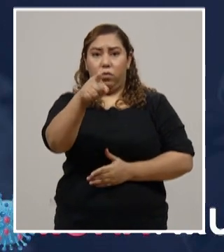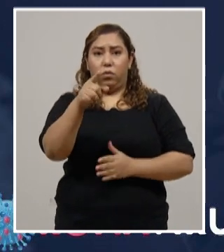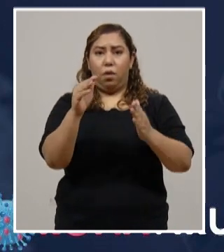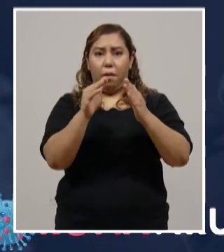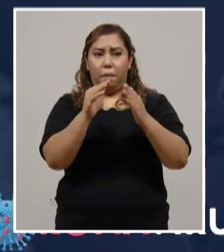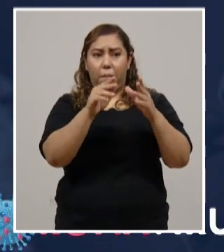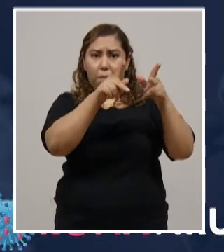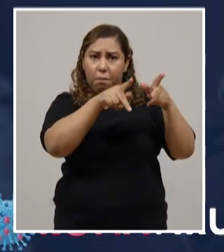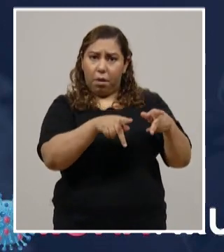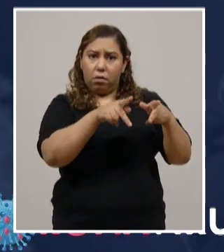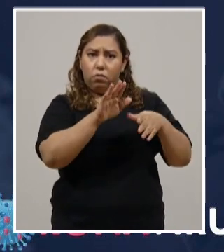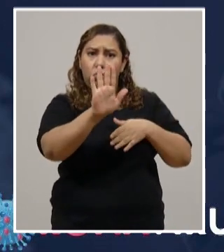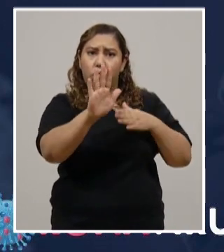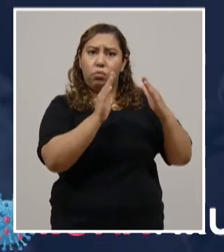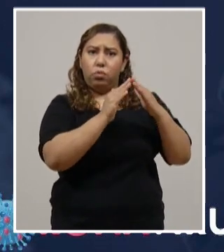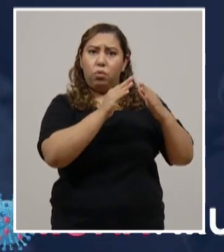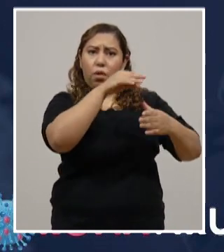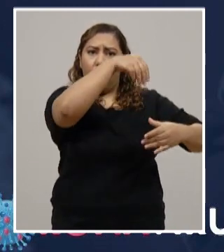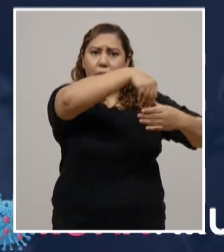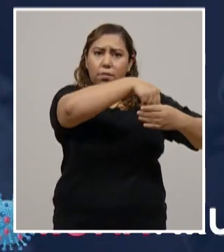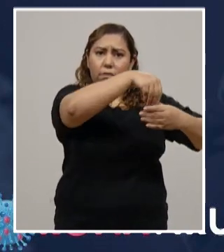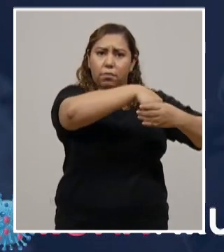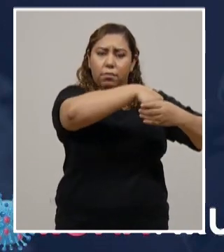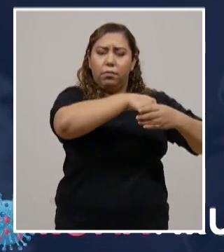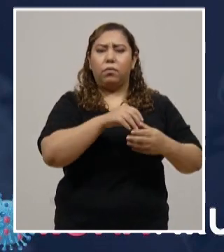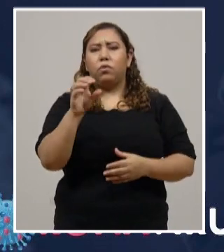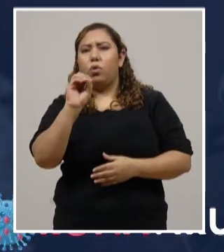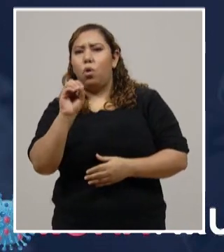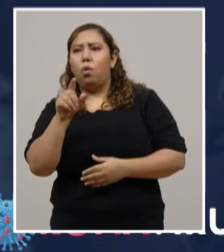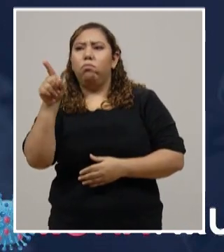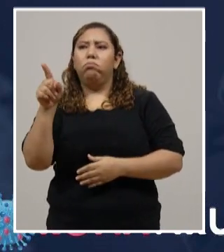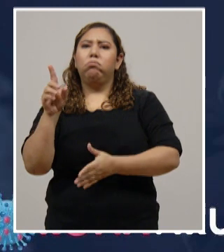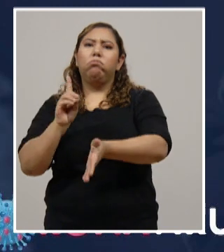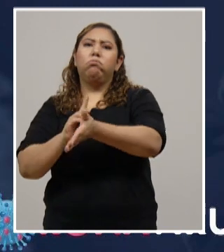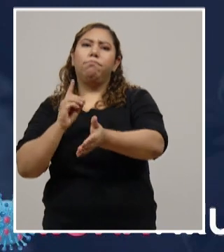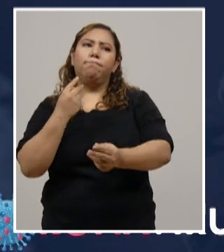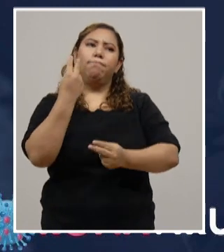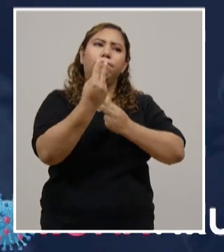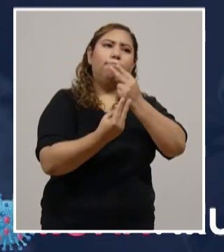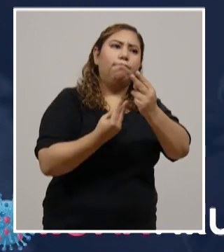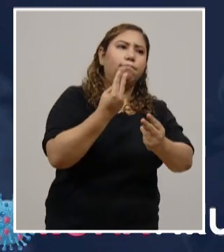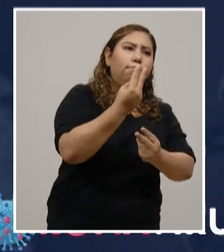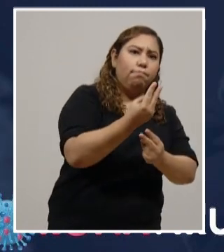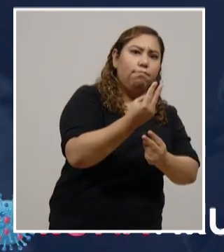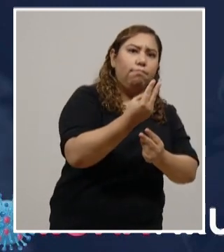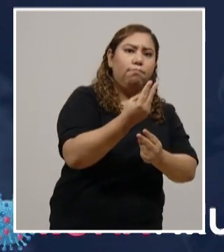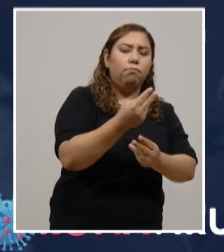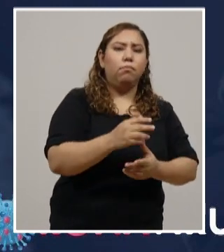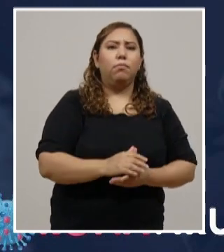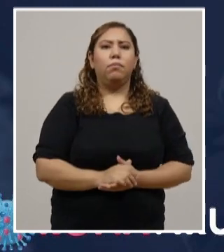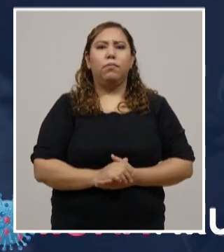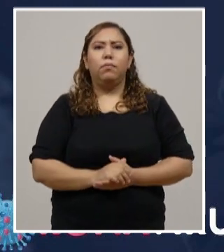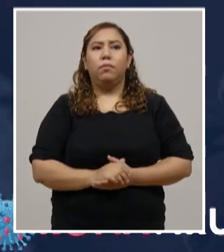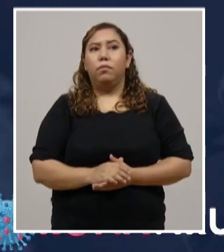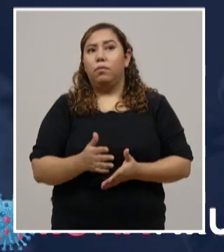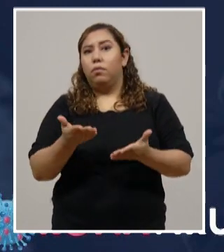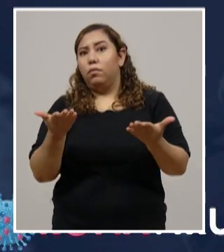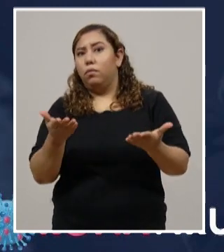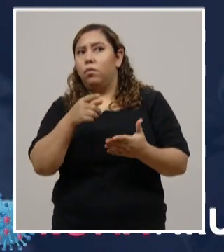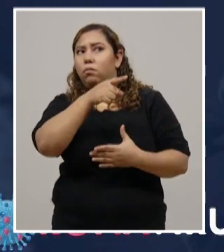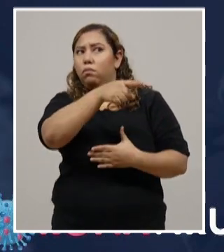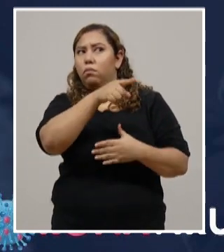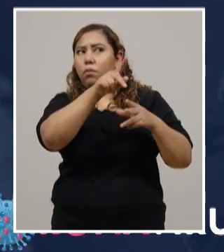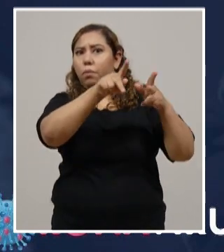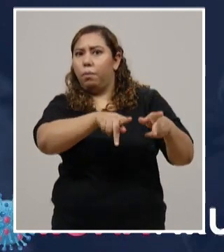síntomas o en la brigada le han visitado o tiene alguna sintomatología leve, muy similar a COVID-19,